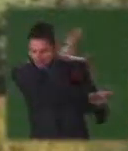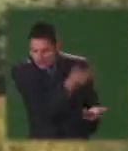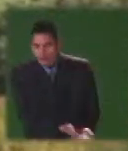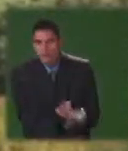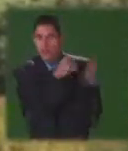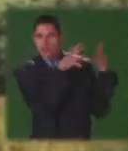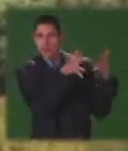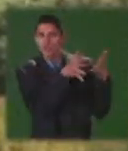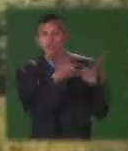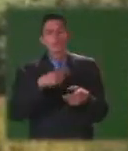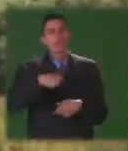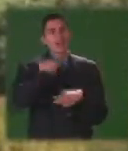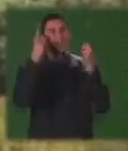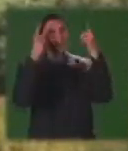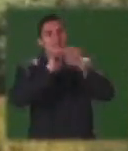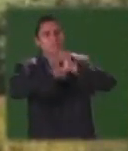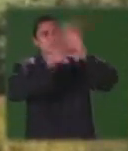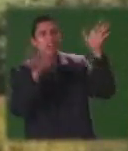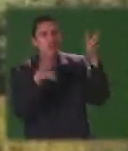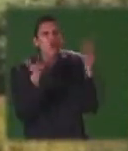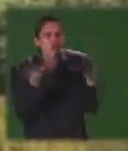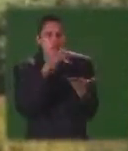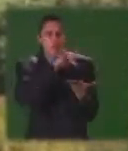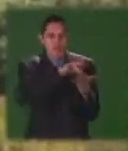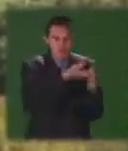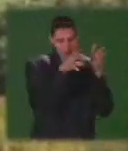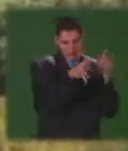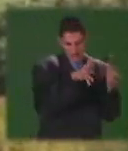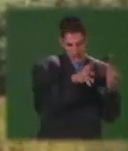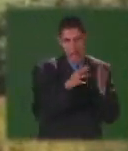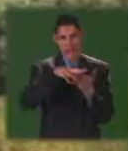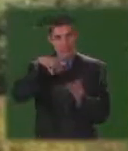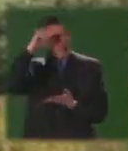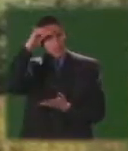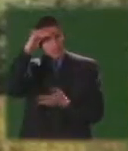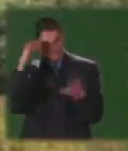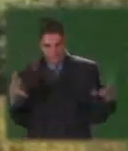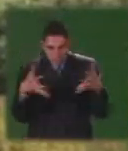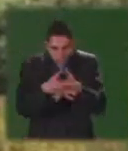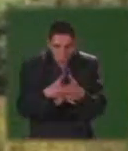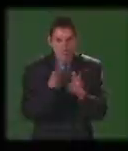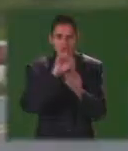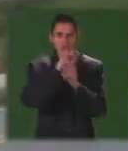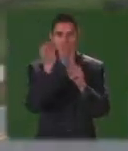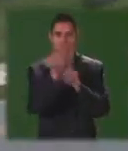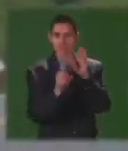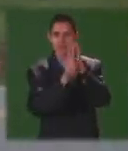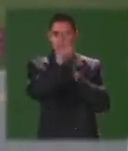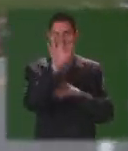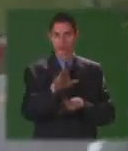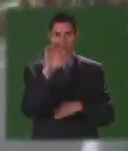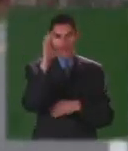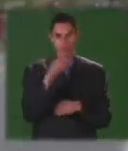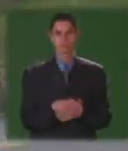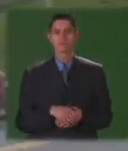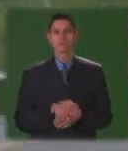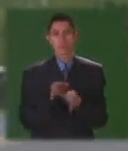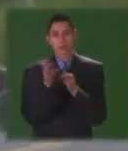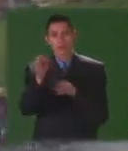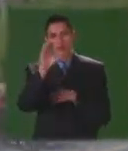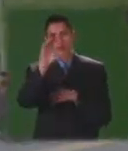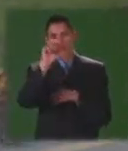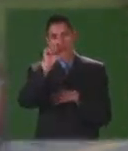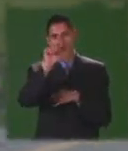cómo han participado la enseñanza y el aprendizaje en los diversos procesos sociales del país La calera está muy cerca de